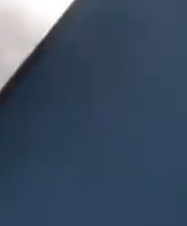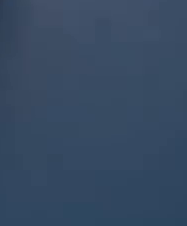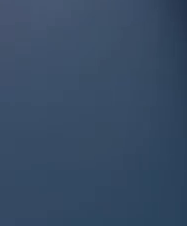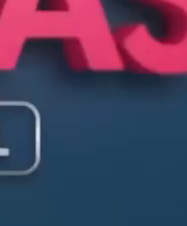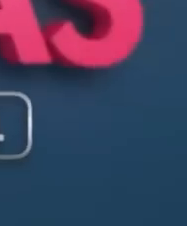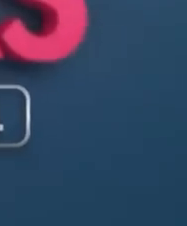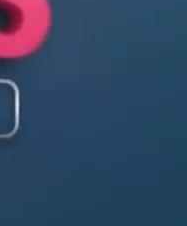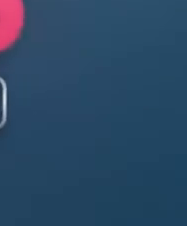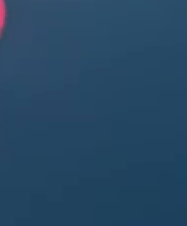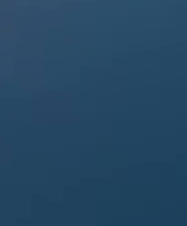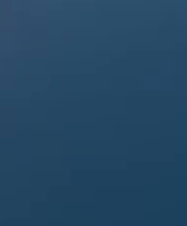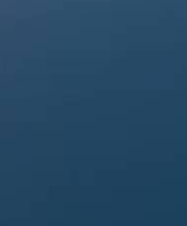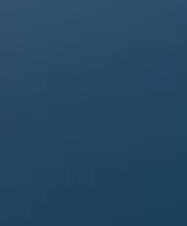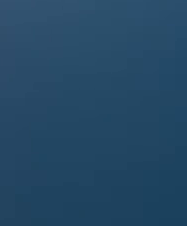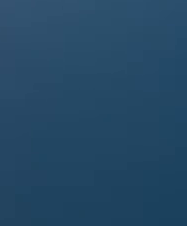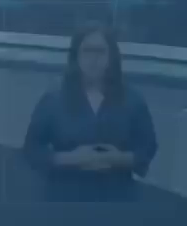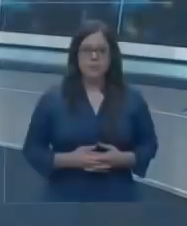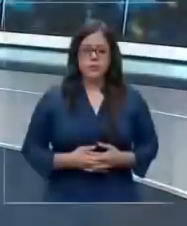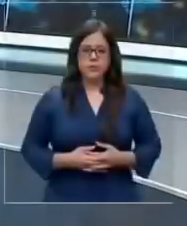Televisión Noticias